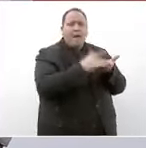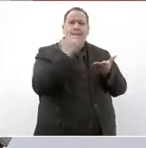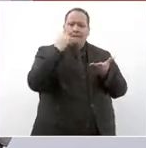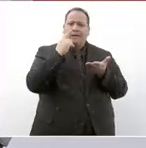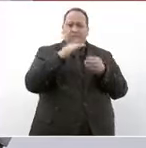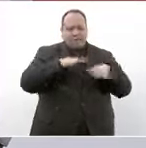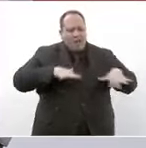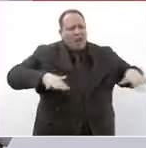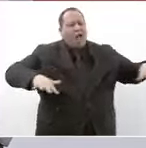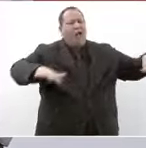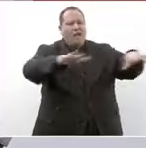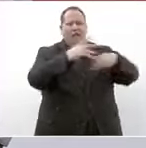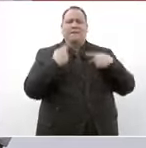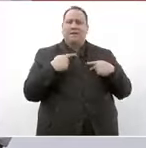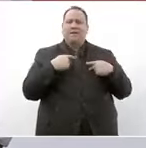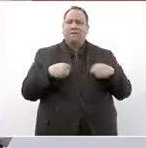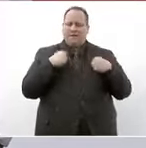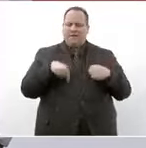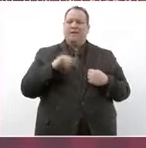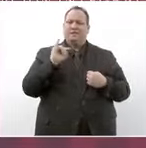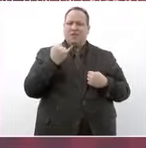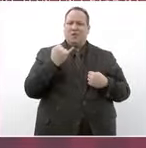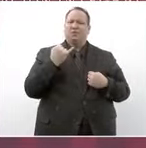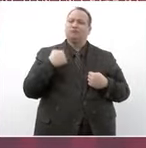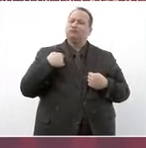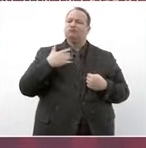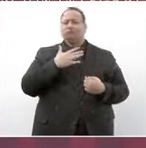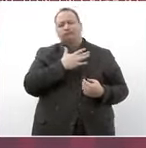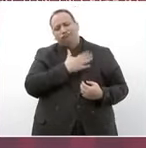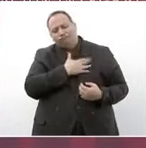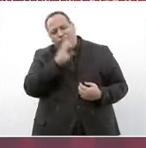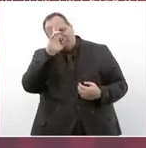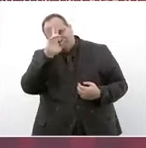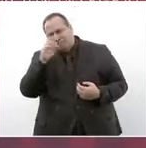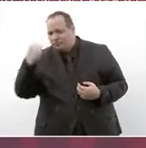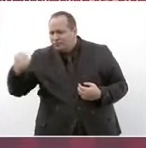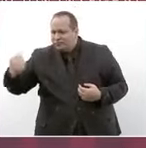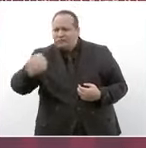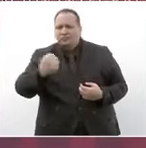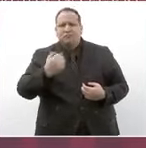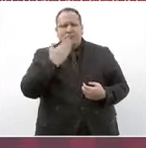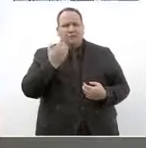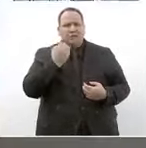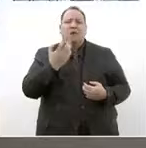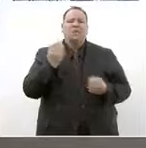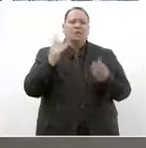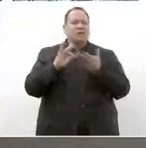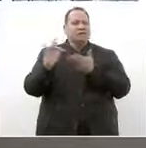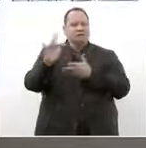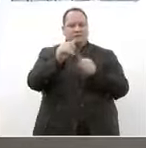población de Tijuana quien saludo hoy con mucho honor y enhorabuena muchas gracias